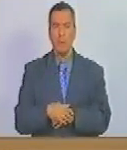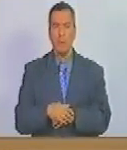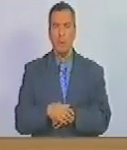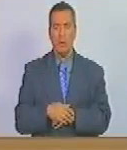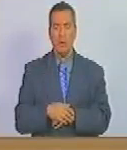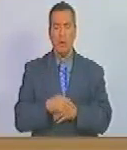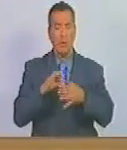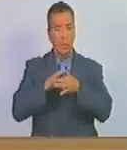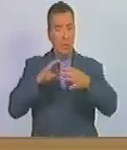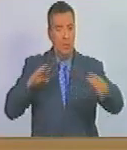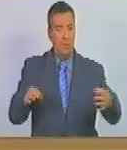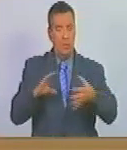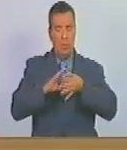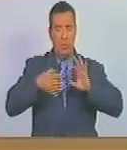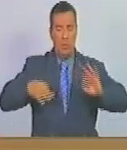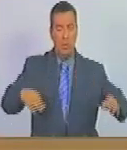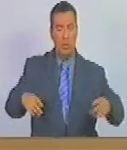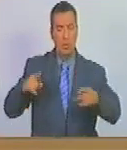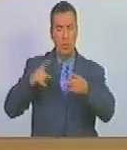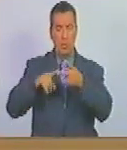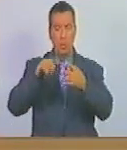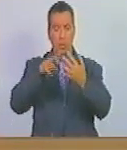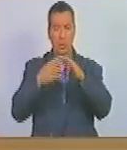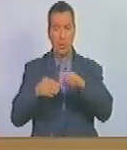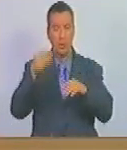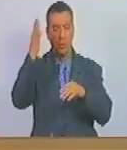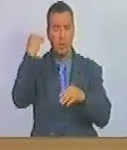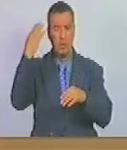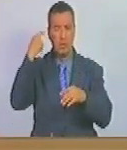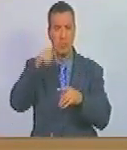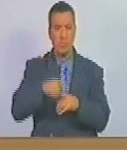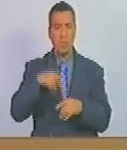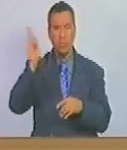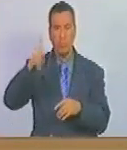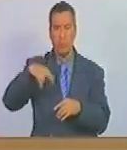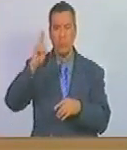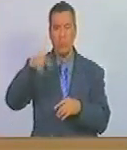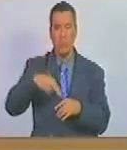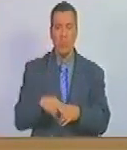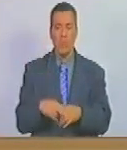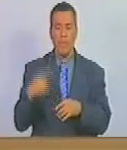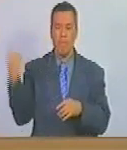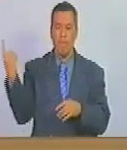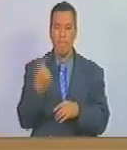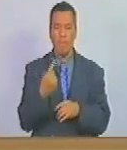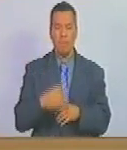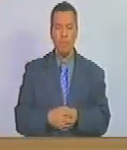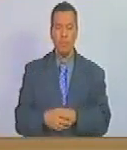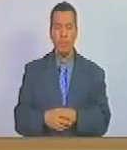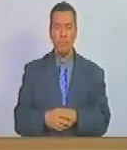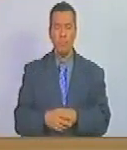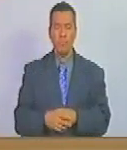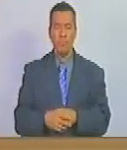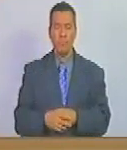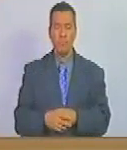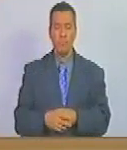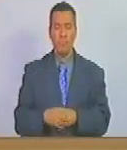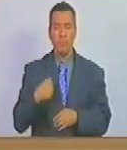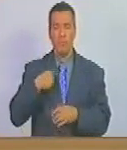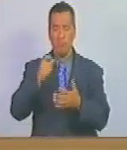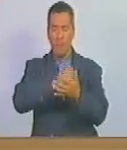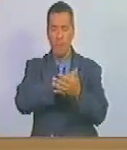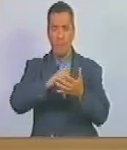rompiendo las cadenas coloniales y al pasado jamás regresará le